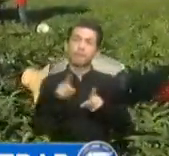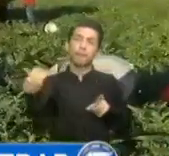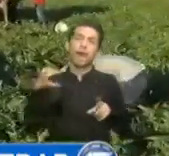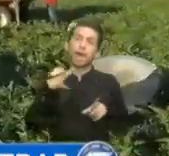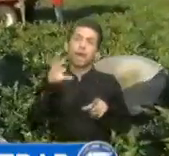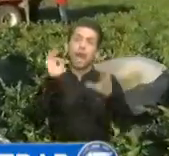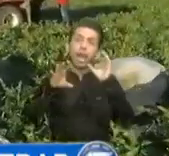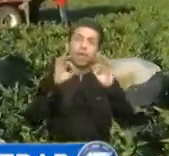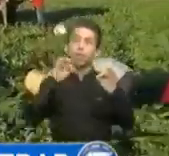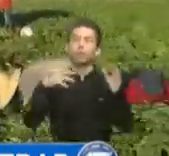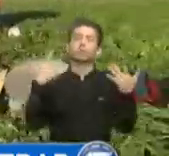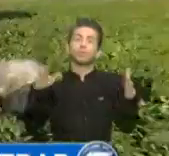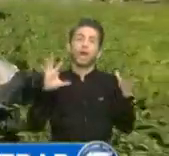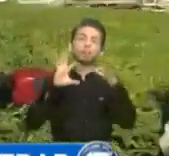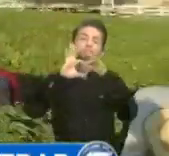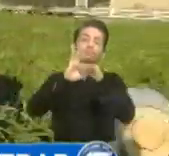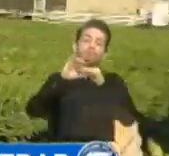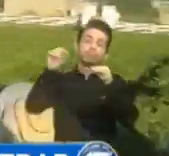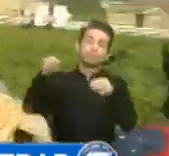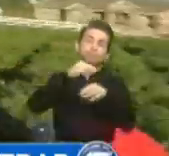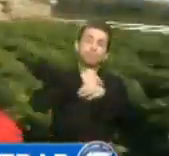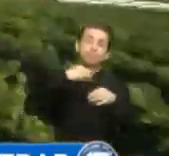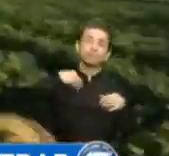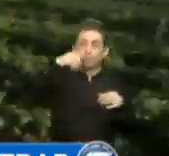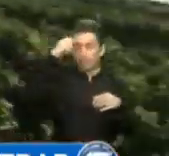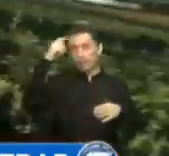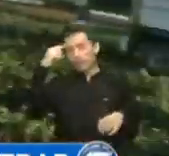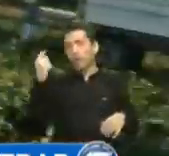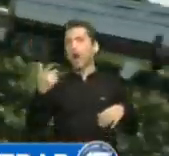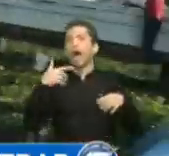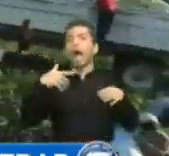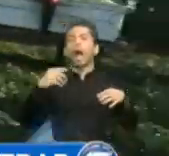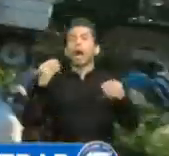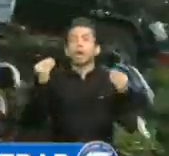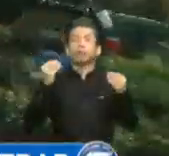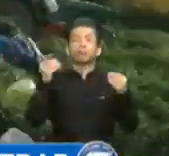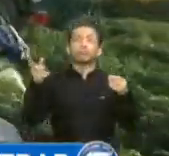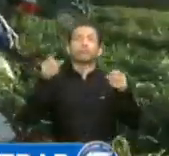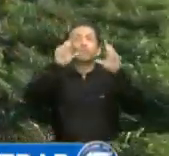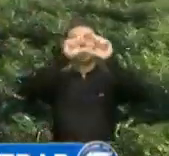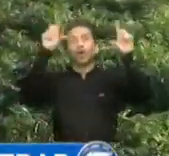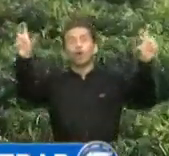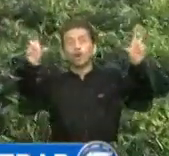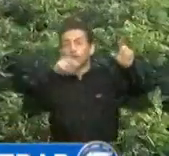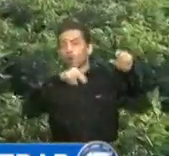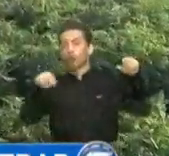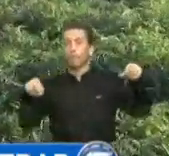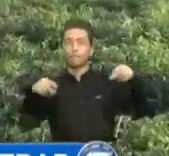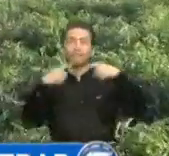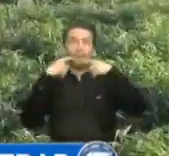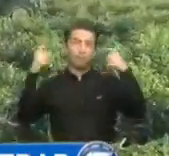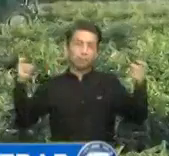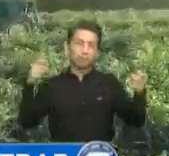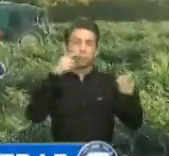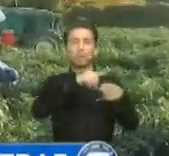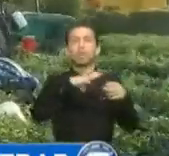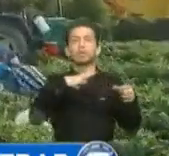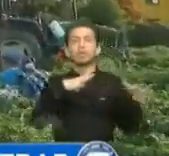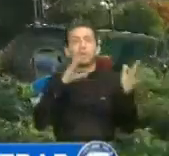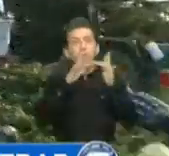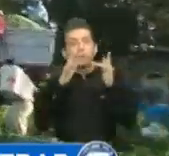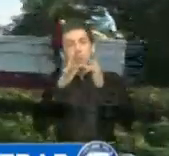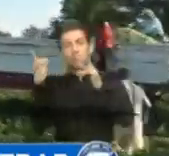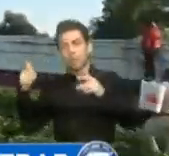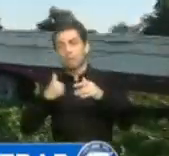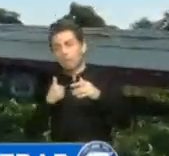muchos años en el mercado, que ya la mayoría la conoce, hay reclutadoras que han tenido contacto con la Embajada de Canadá, que también la Embajada de Canadá tiene